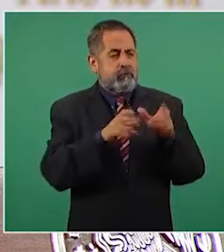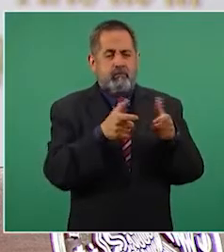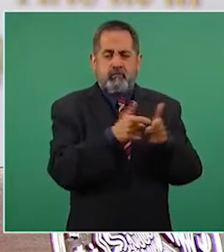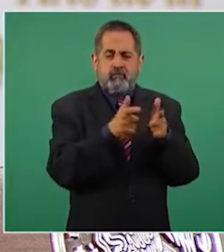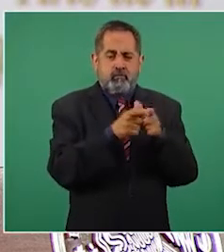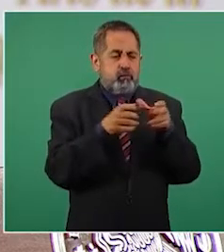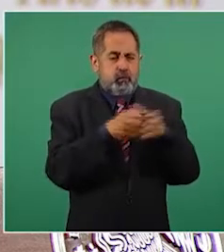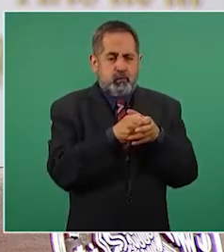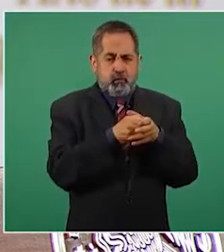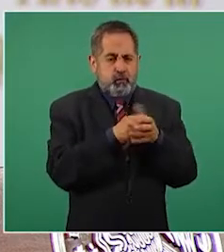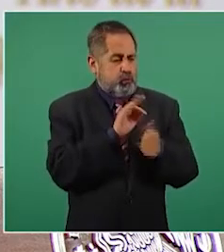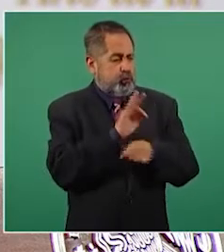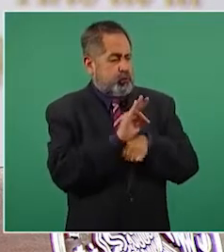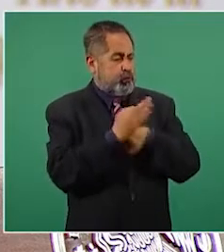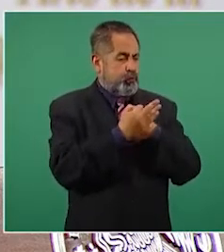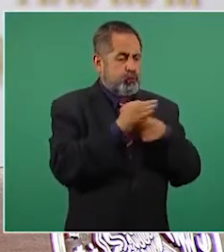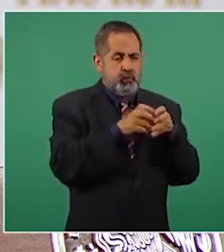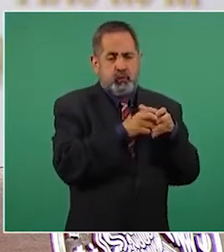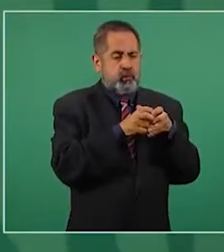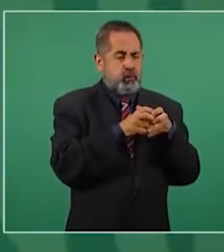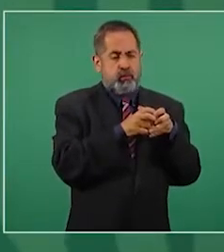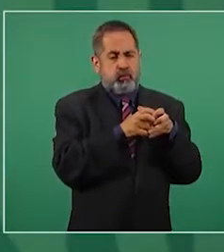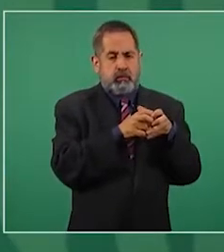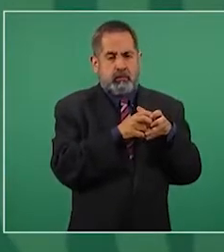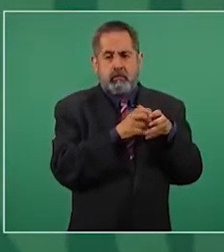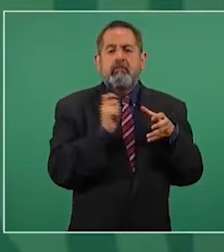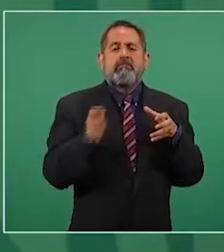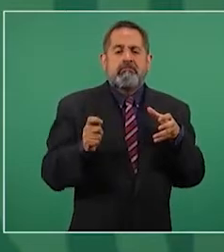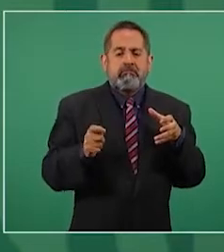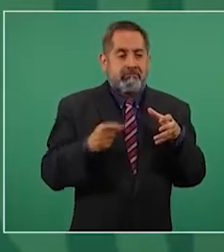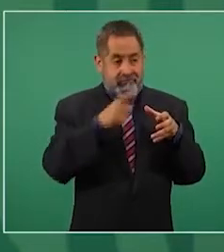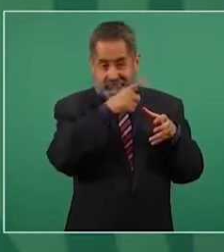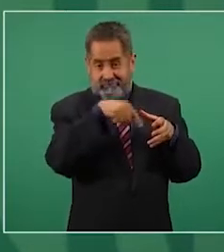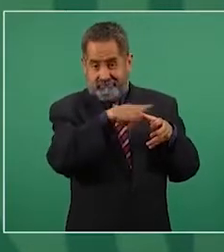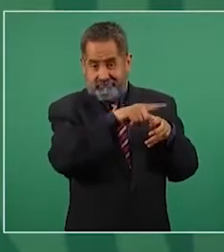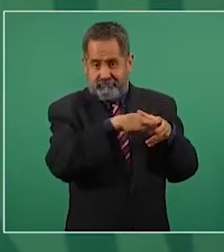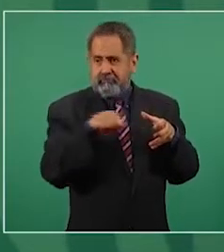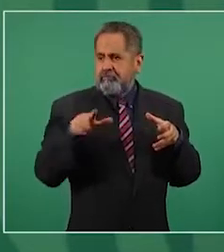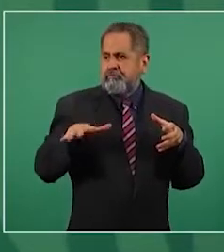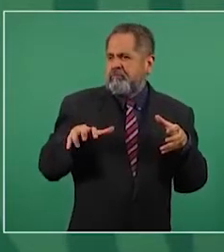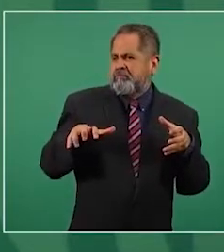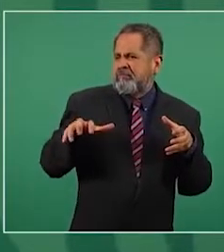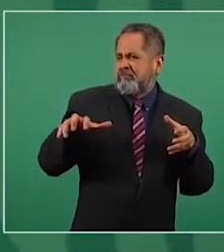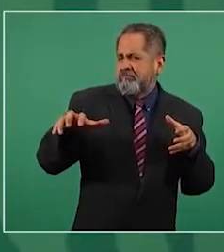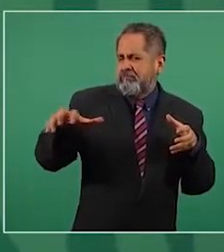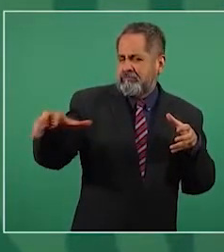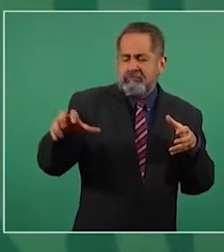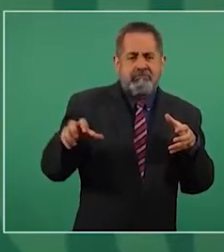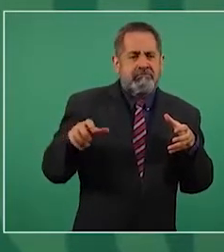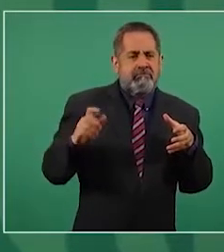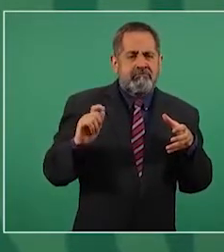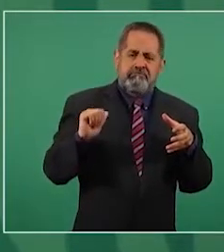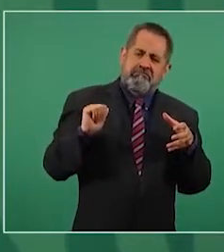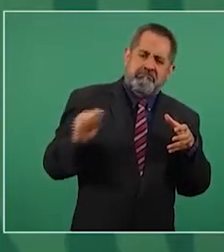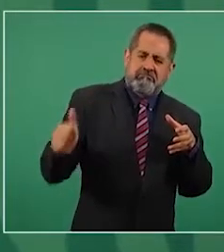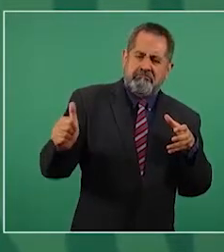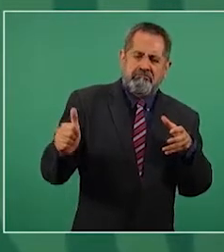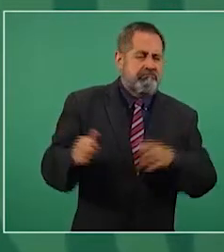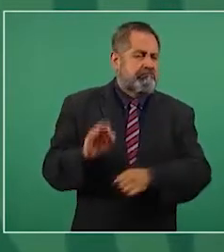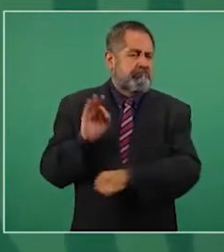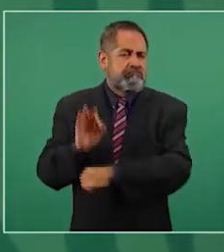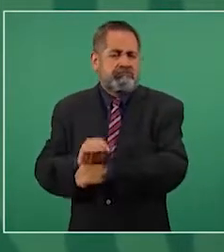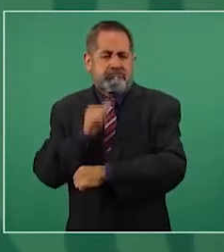mientras dejaron en el desamparo a la mayoría del pueblo.